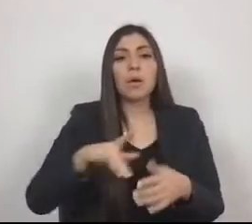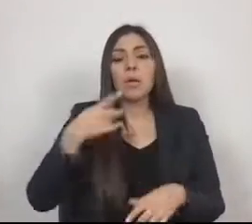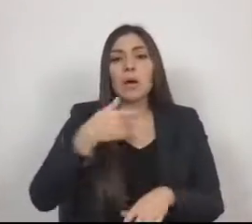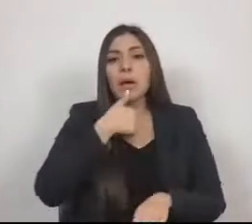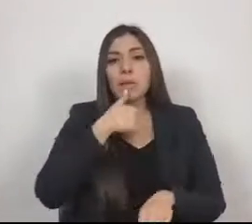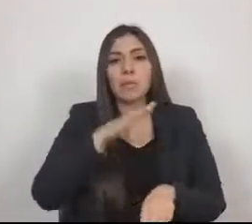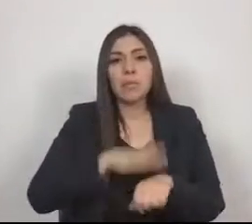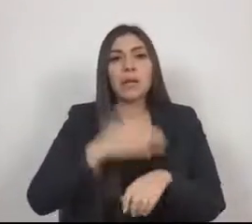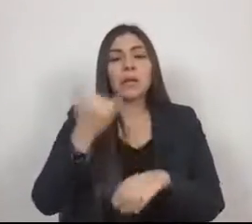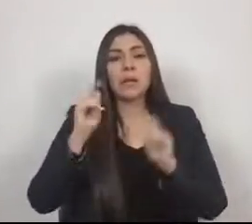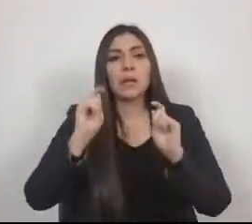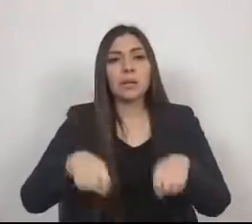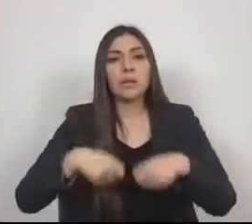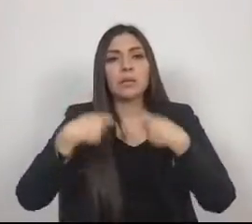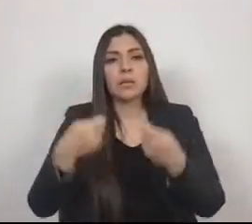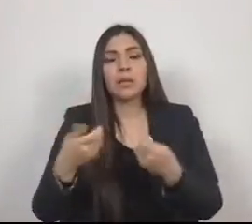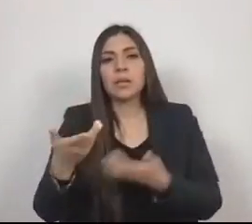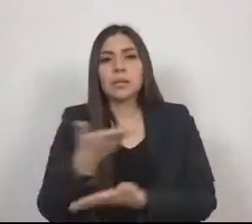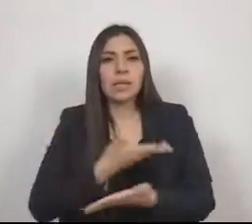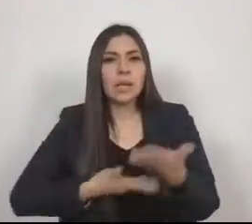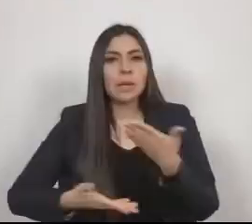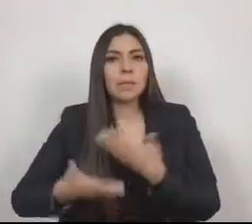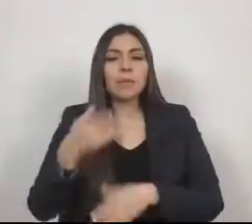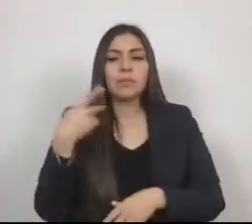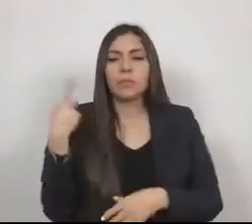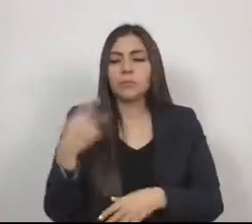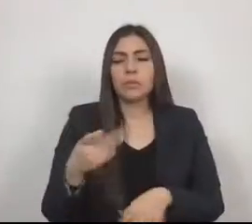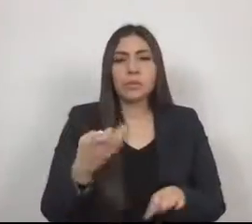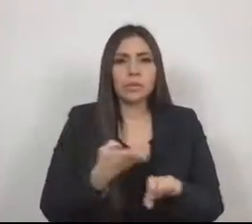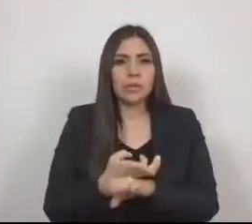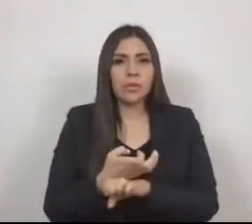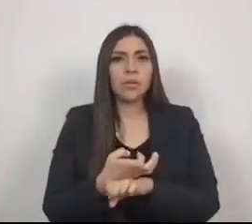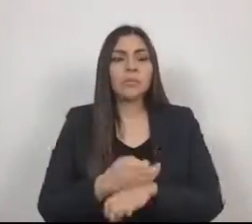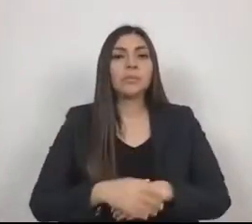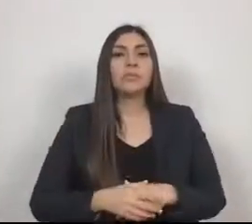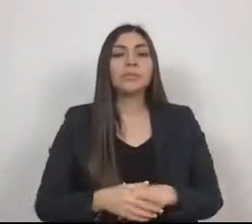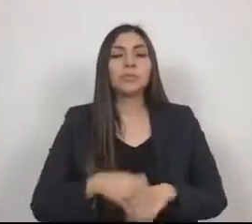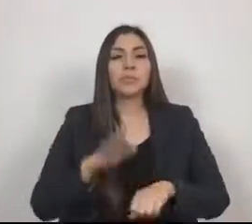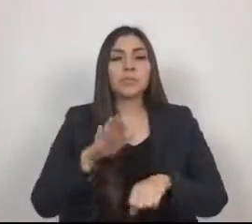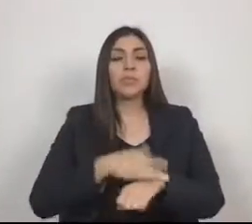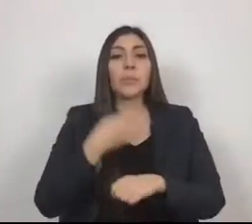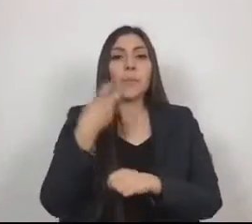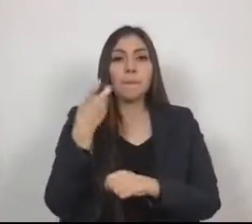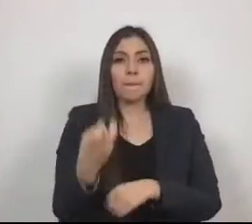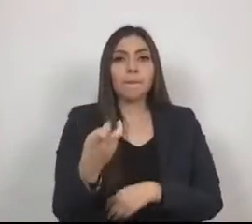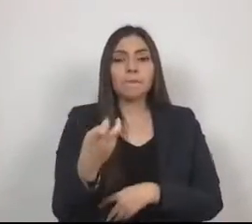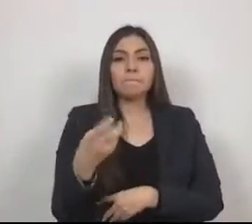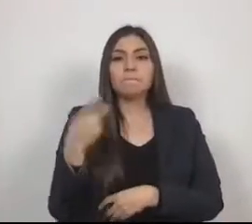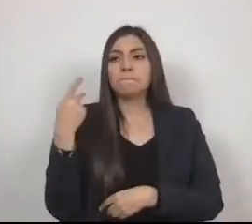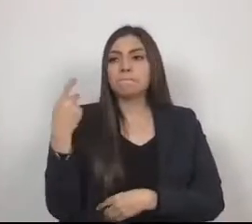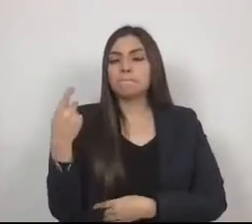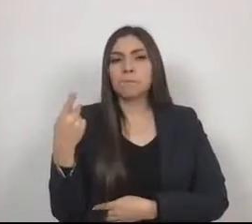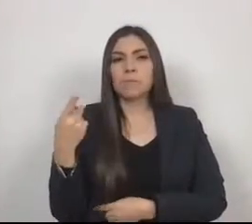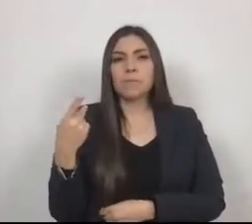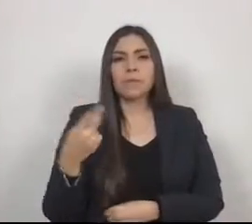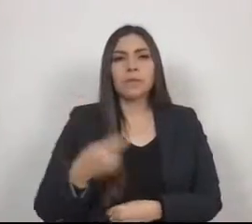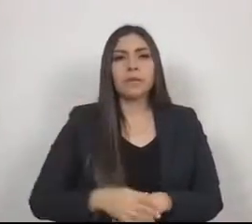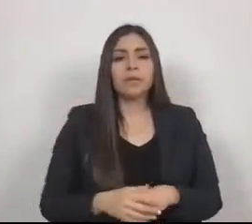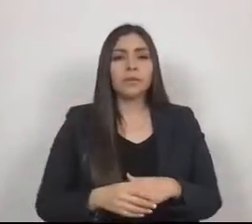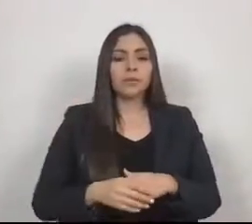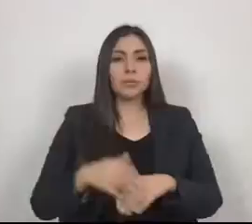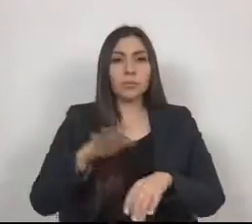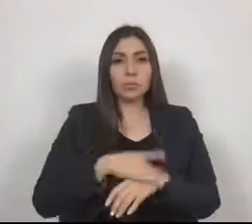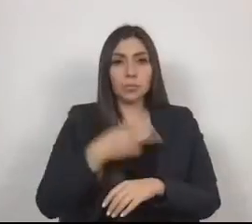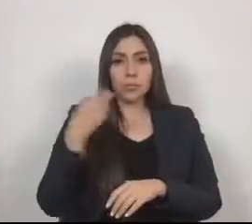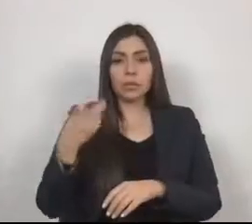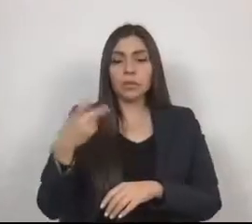otorgamiento de los servicios públicos del Estado. Por ende, se vio obligado